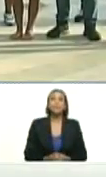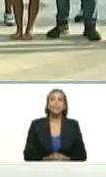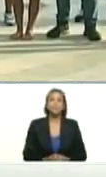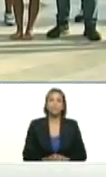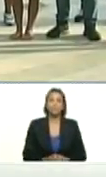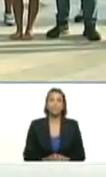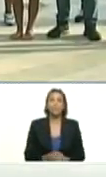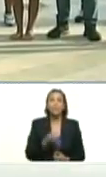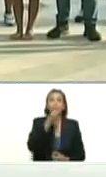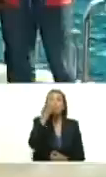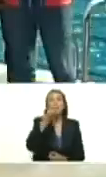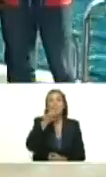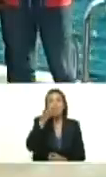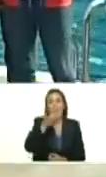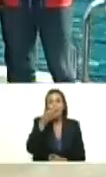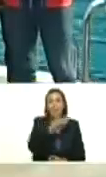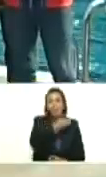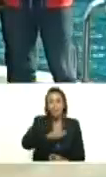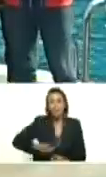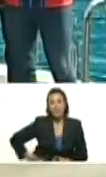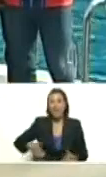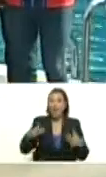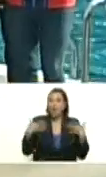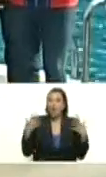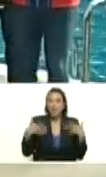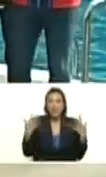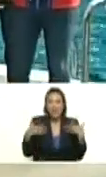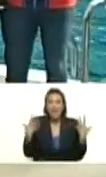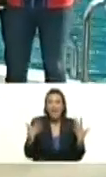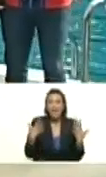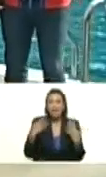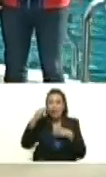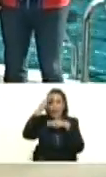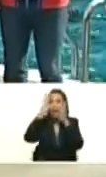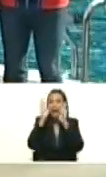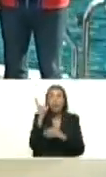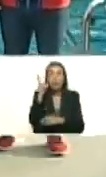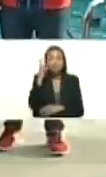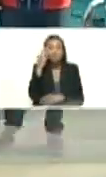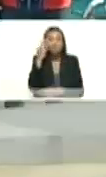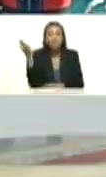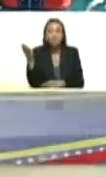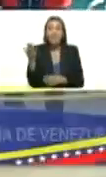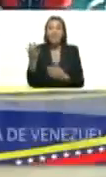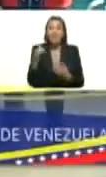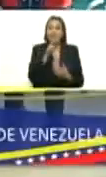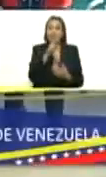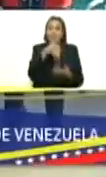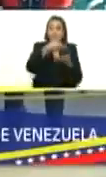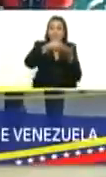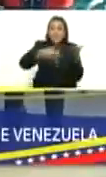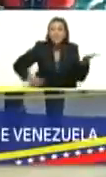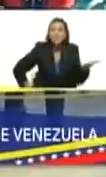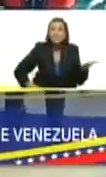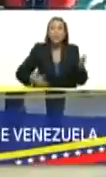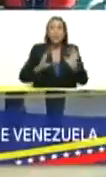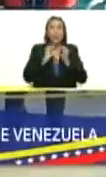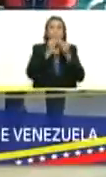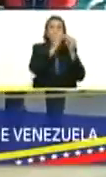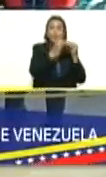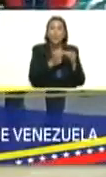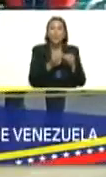Buenas tardes, presidente Bueno, muy contentos acá escuchándolo a usted ese balance que está dando de lo que ha sido la